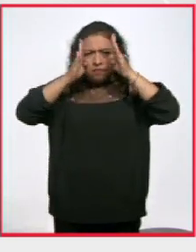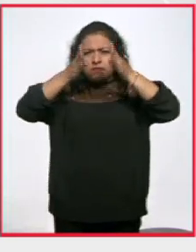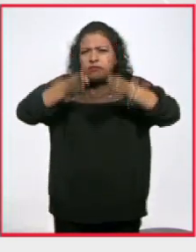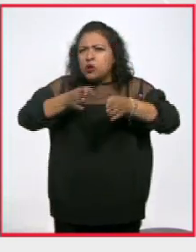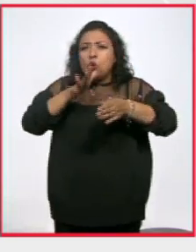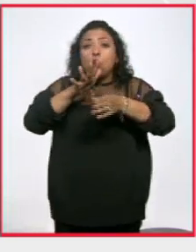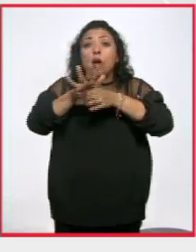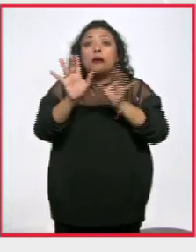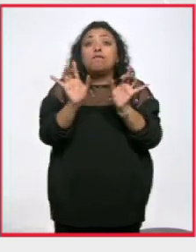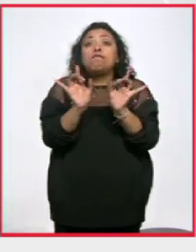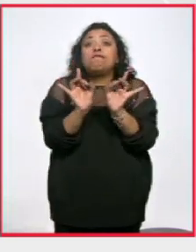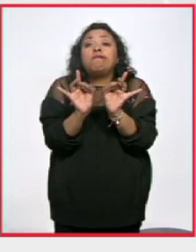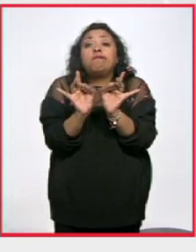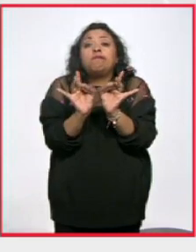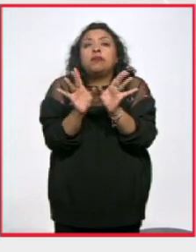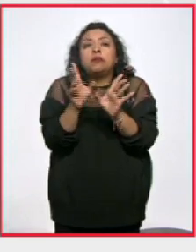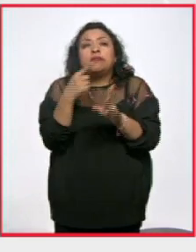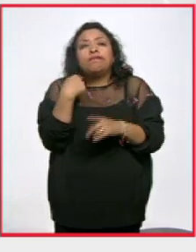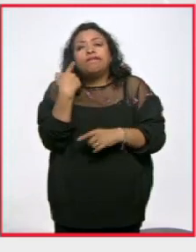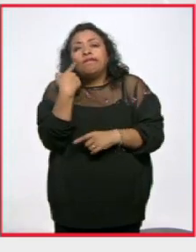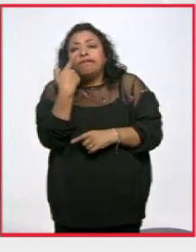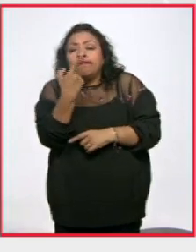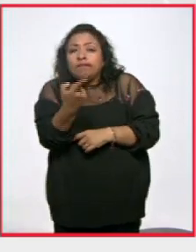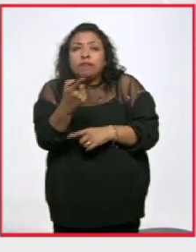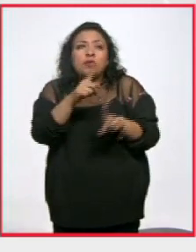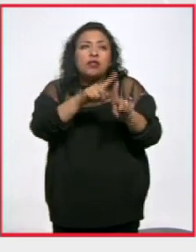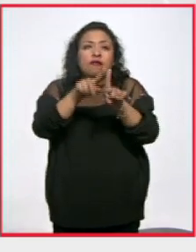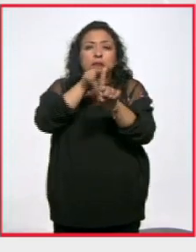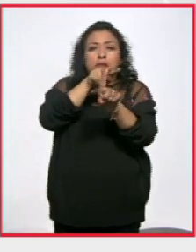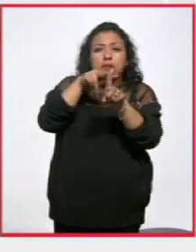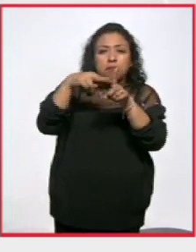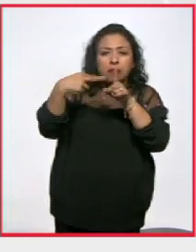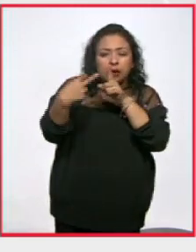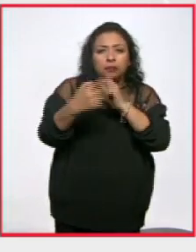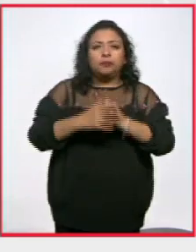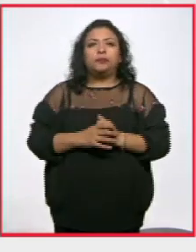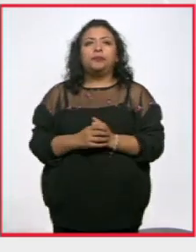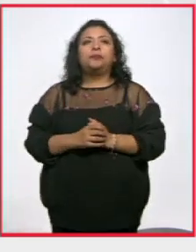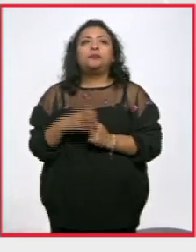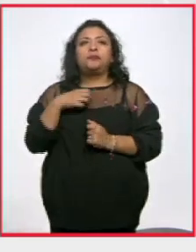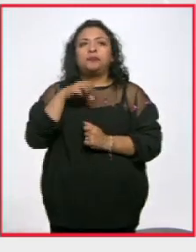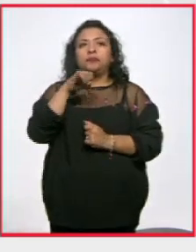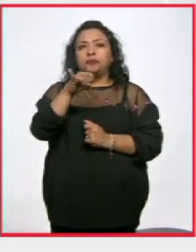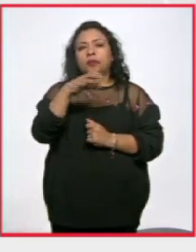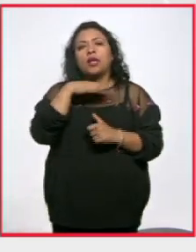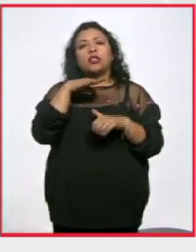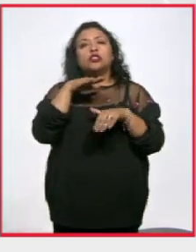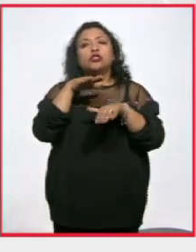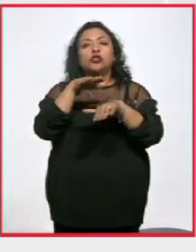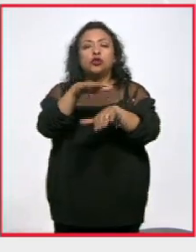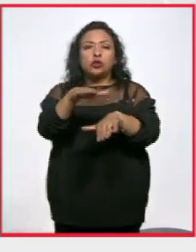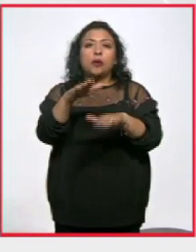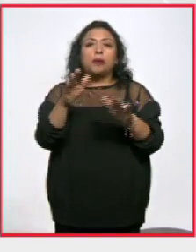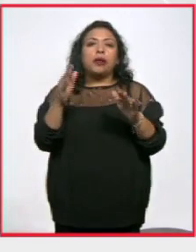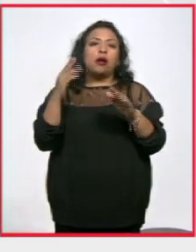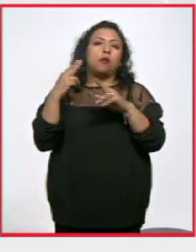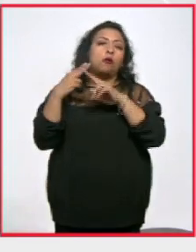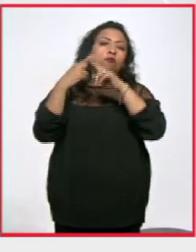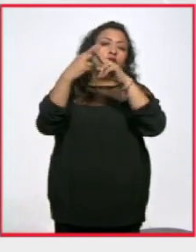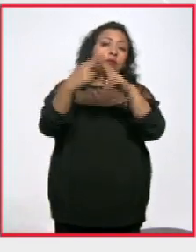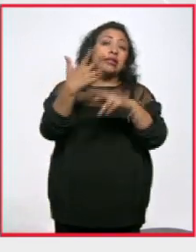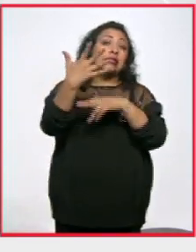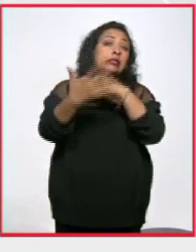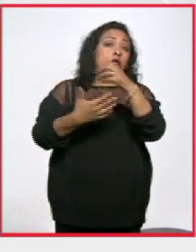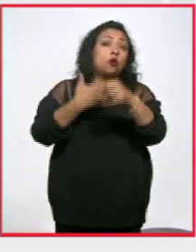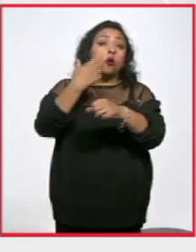en un hecho que vamos a observar desde muy diversos puntos de vista. Así es, tiene que ver con la conmemoración cinco